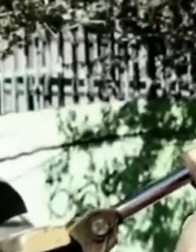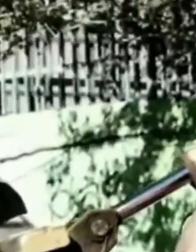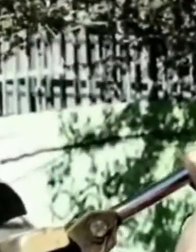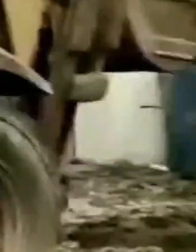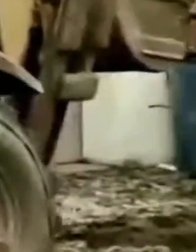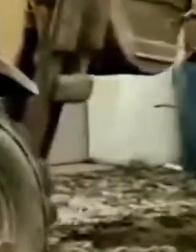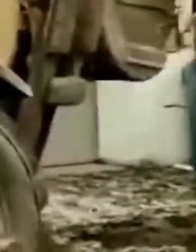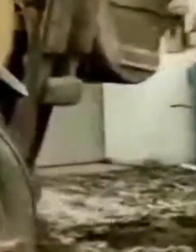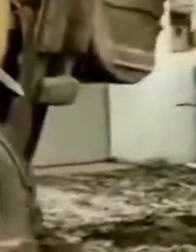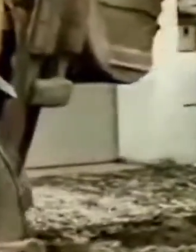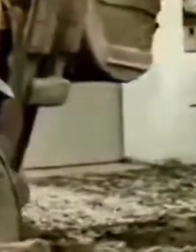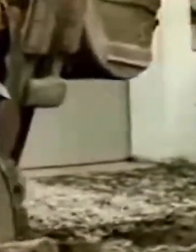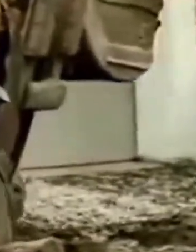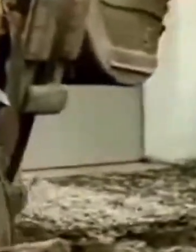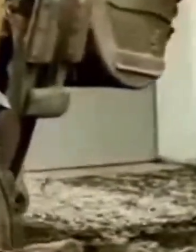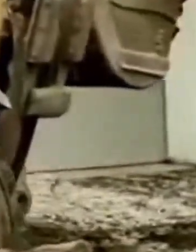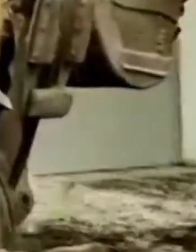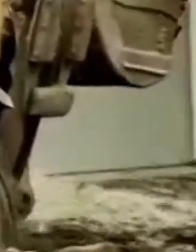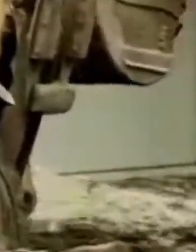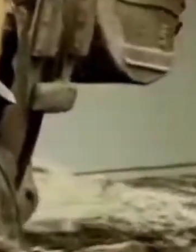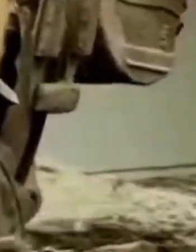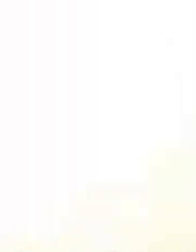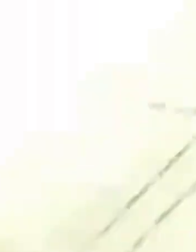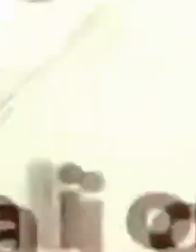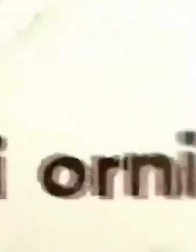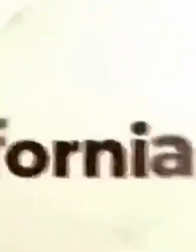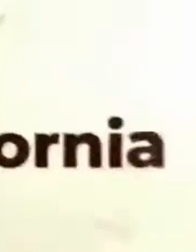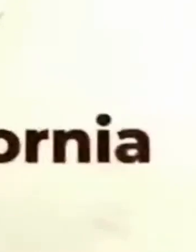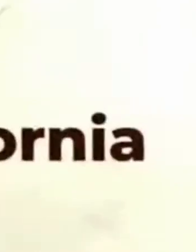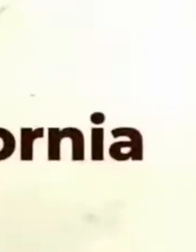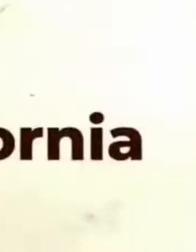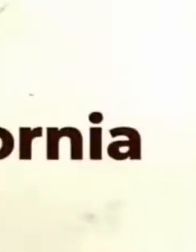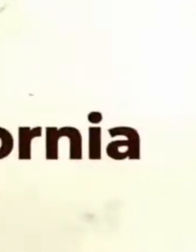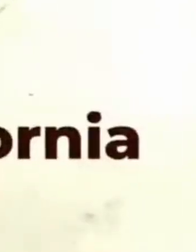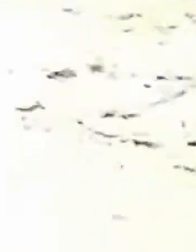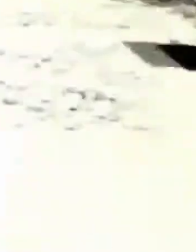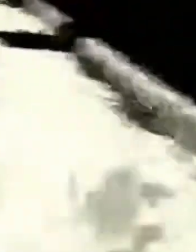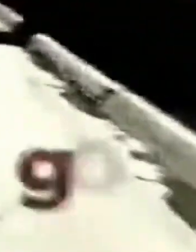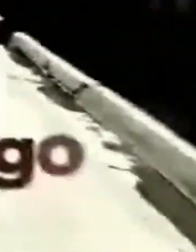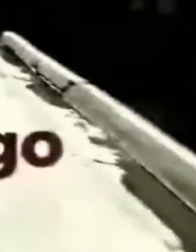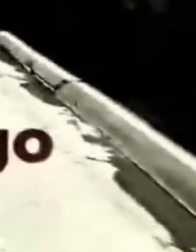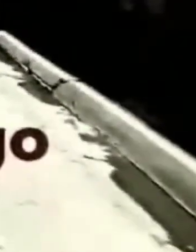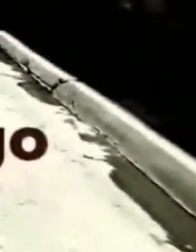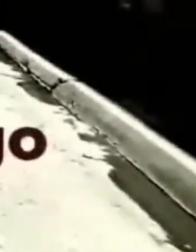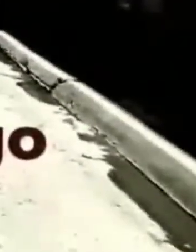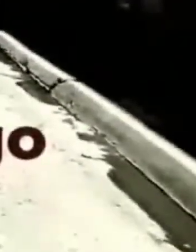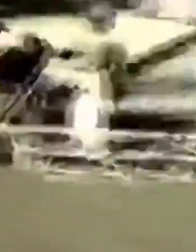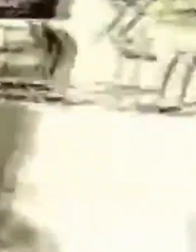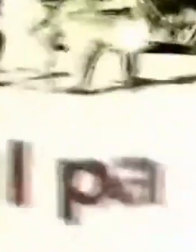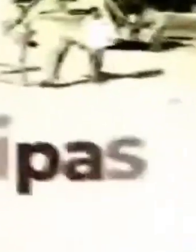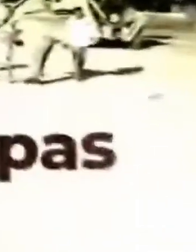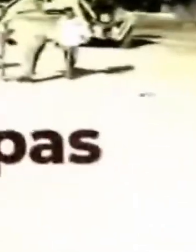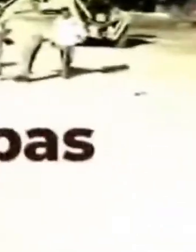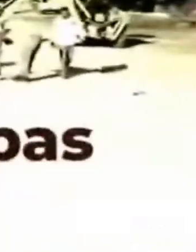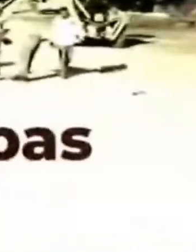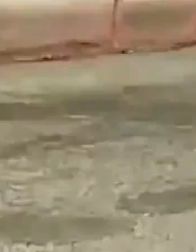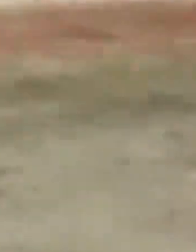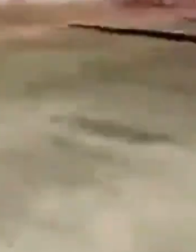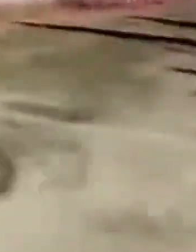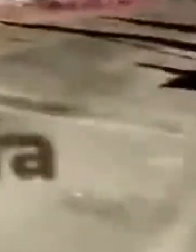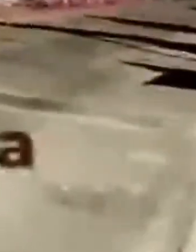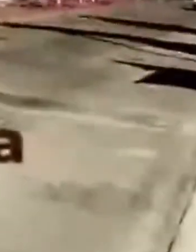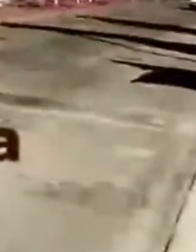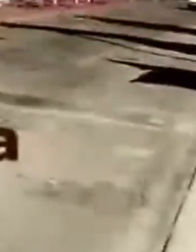un número importante de estados los beneficiados con las obras de pavimentación como Baja California, Durango, Tamaulipas,